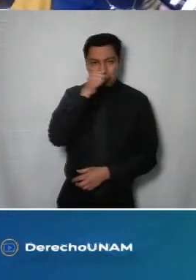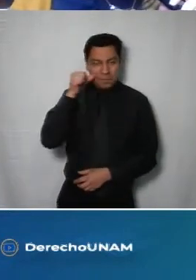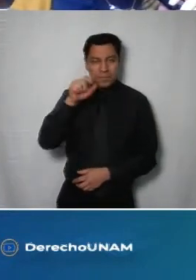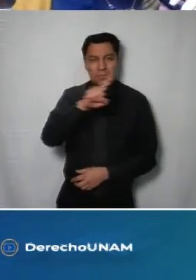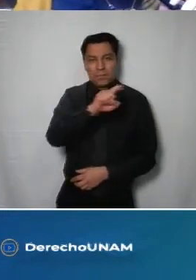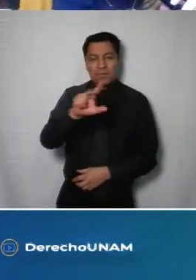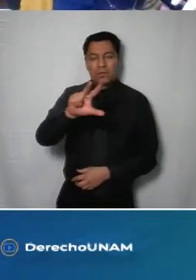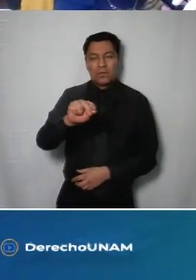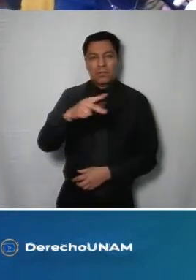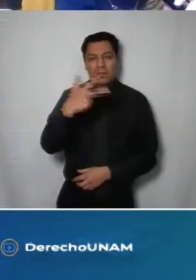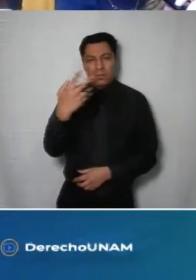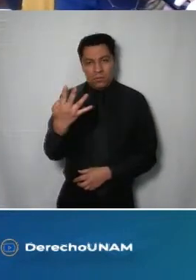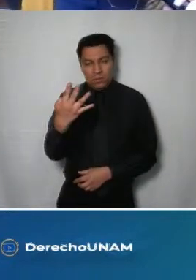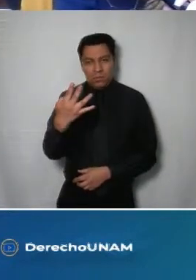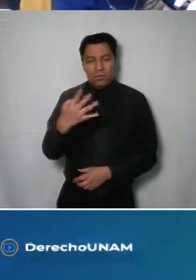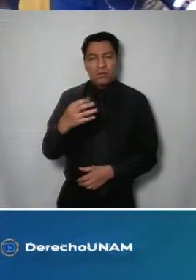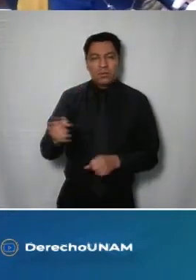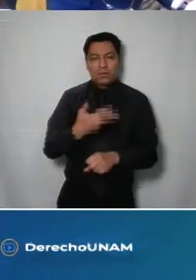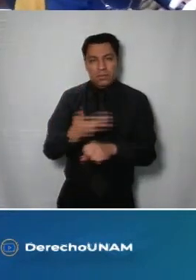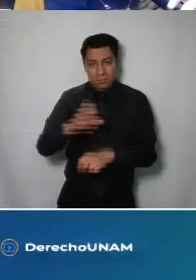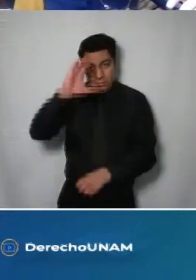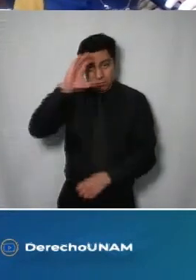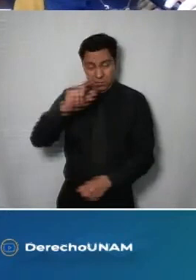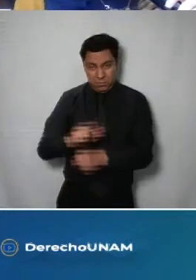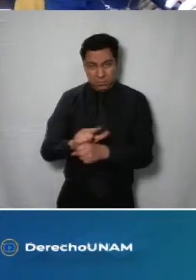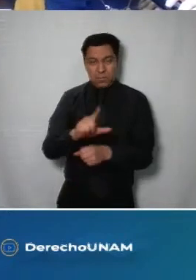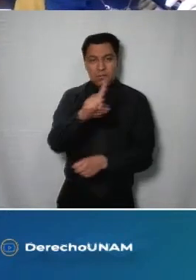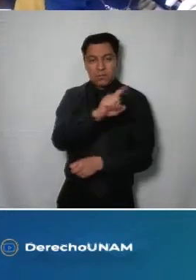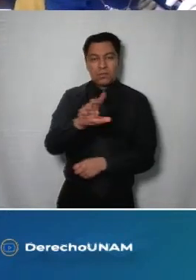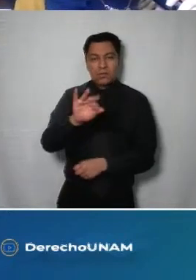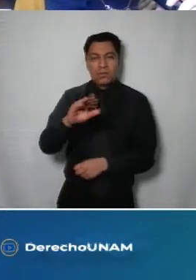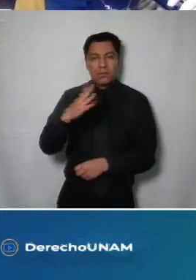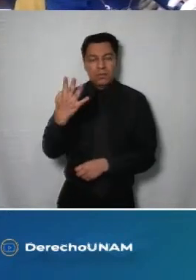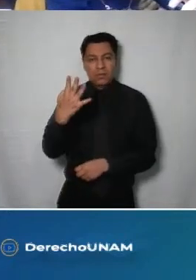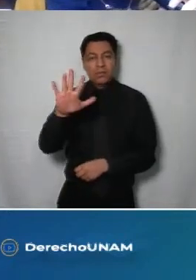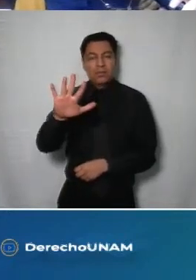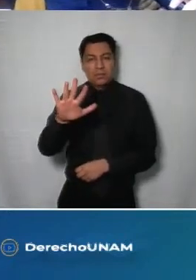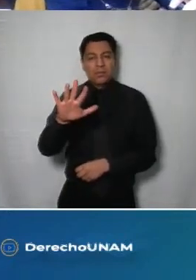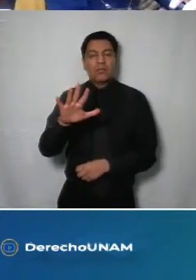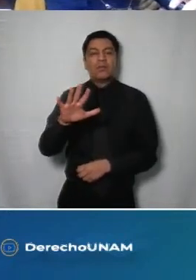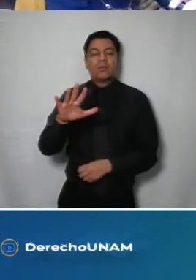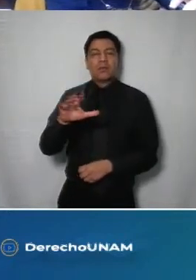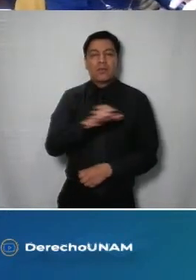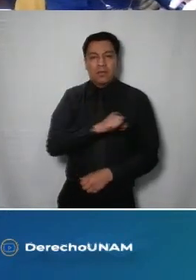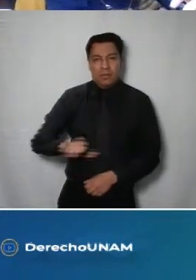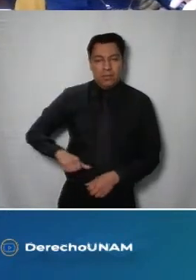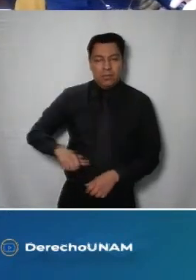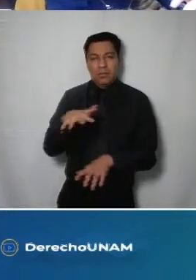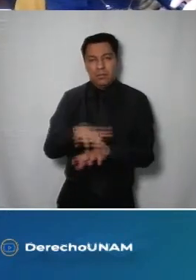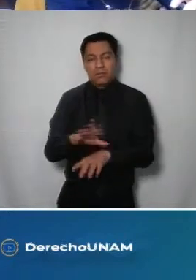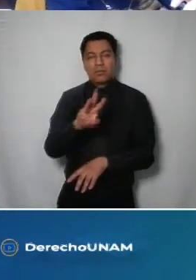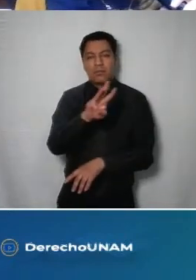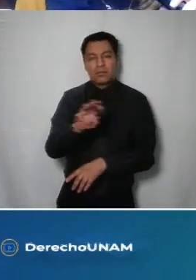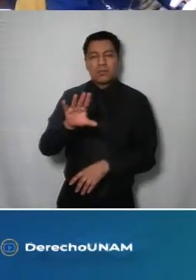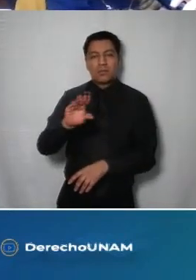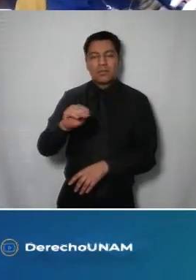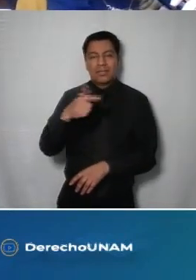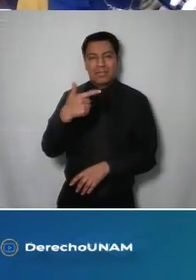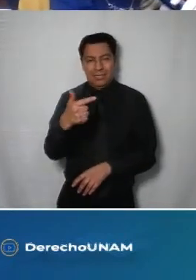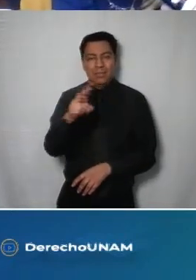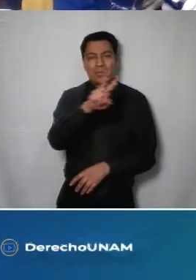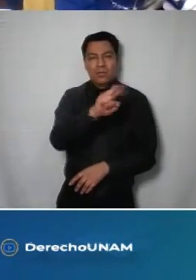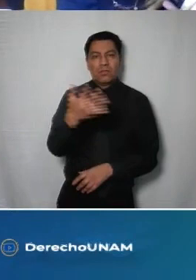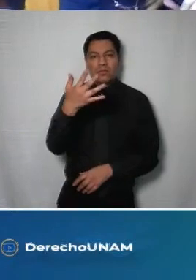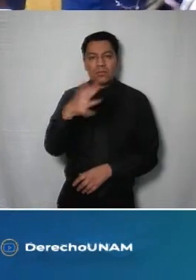184 de la Secretaría de Cultura 195 de la Alcaldía Tlalpan 196, 327 y